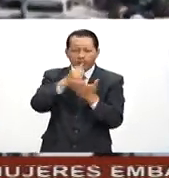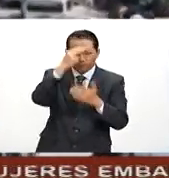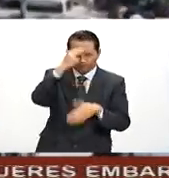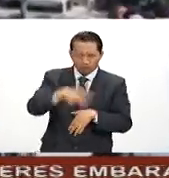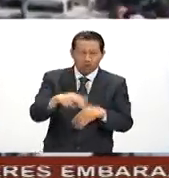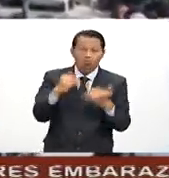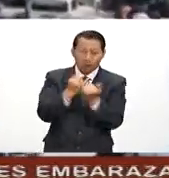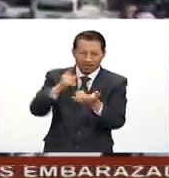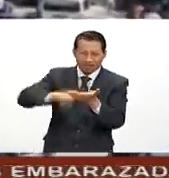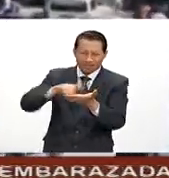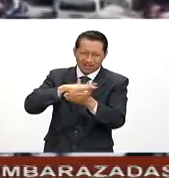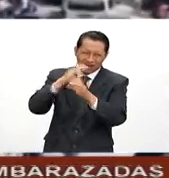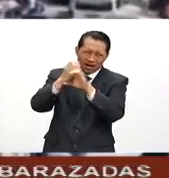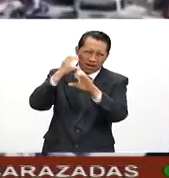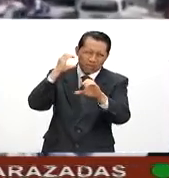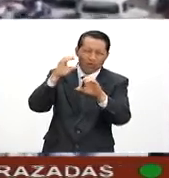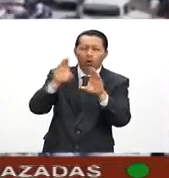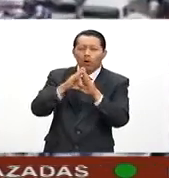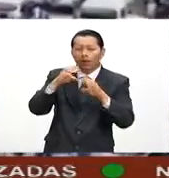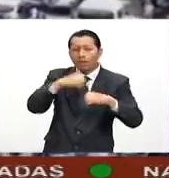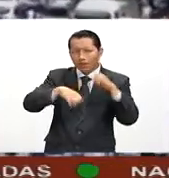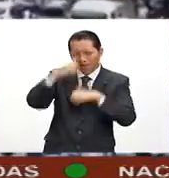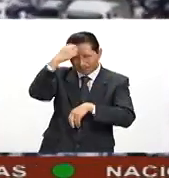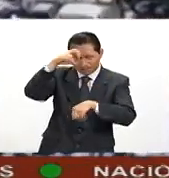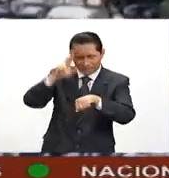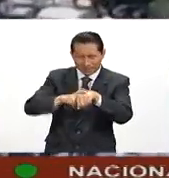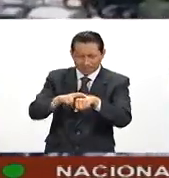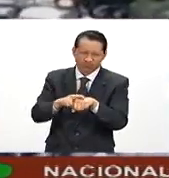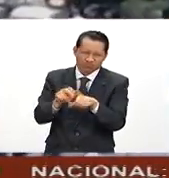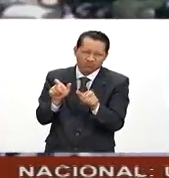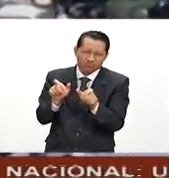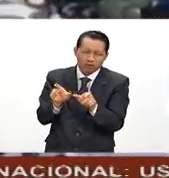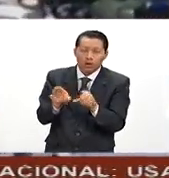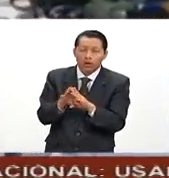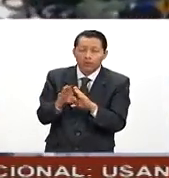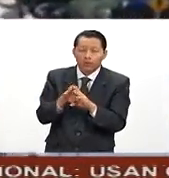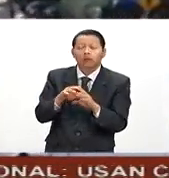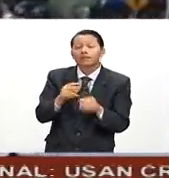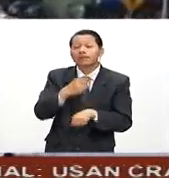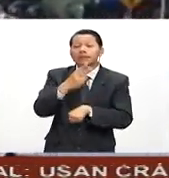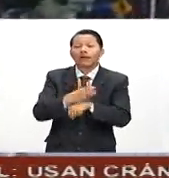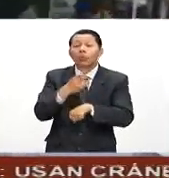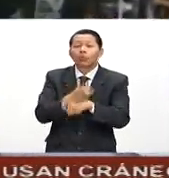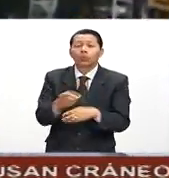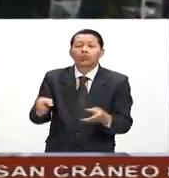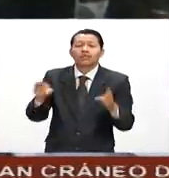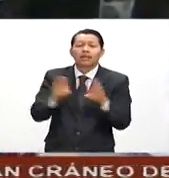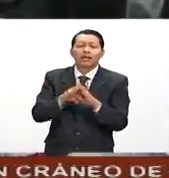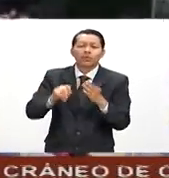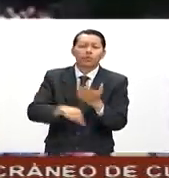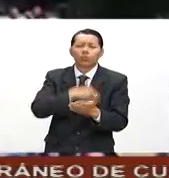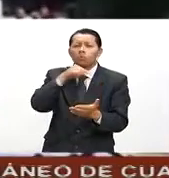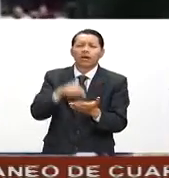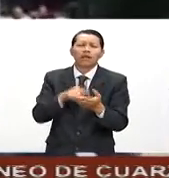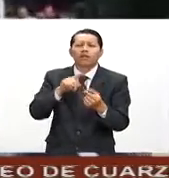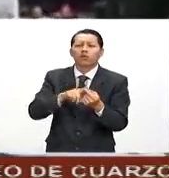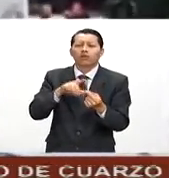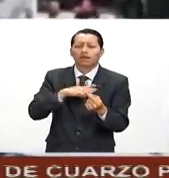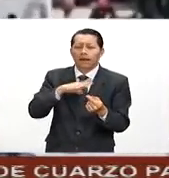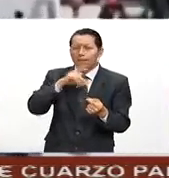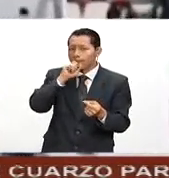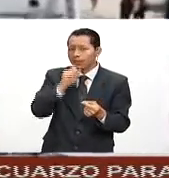repartidores de empresas transnacionales. El segundo cierre, en el que participaron normalistas, fue instalado en las inmediaciones del